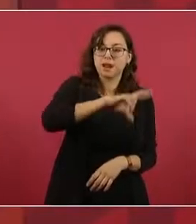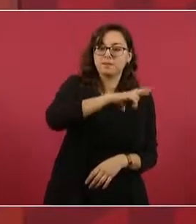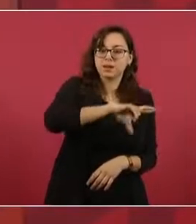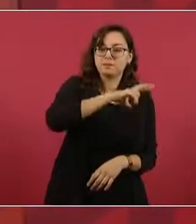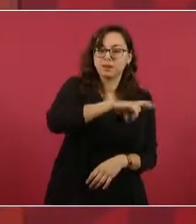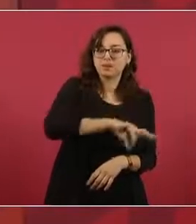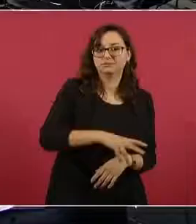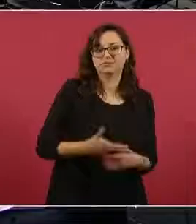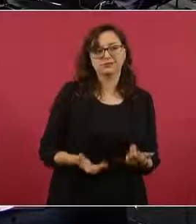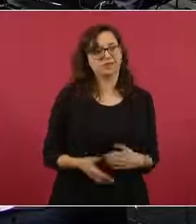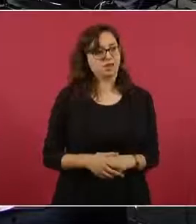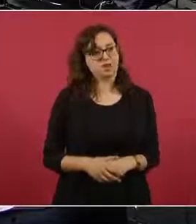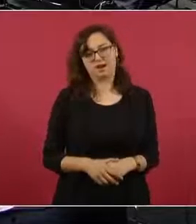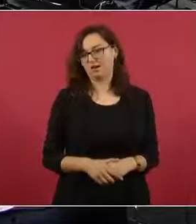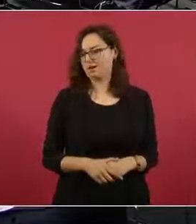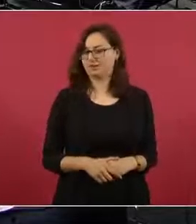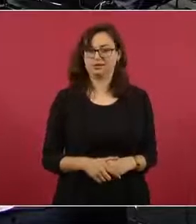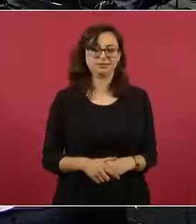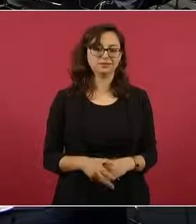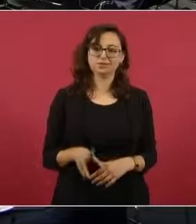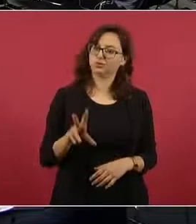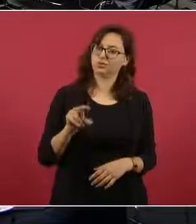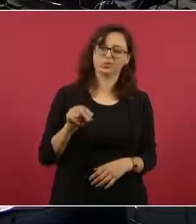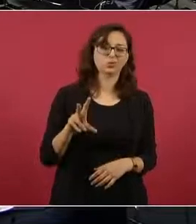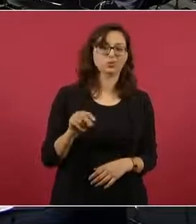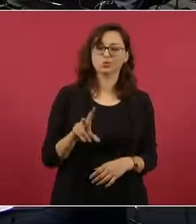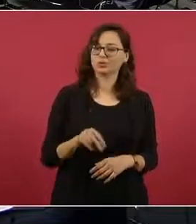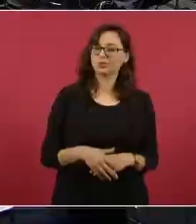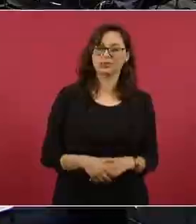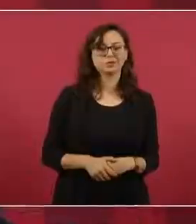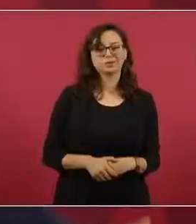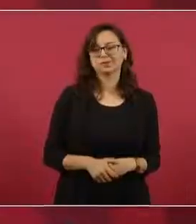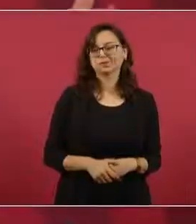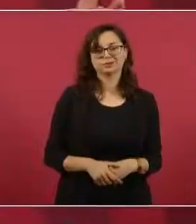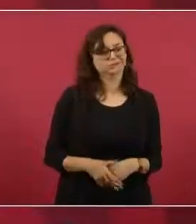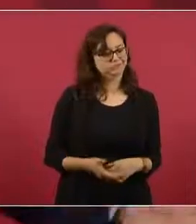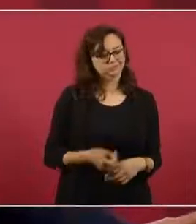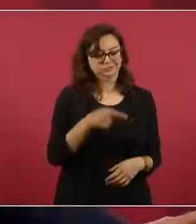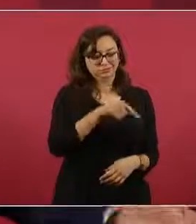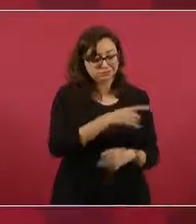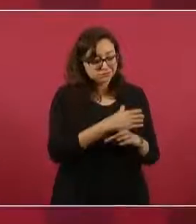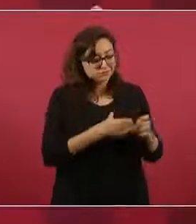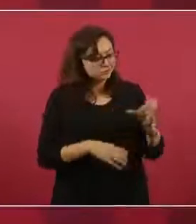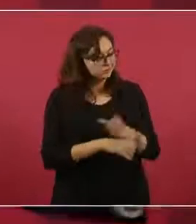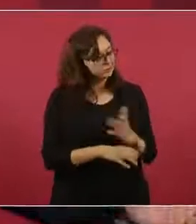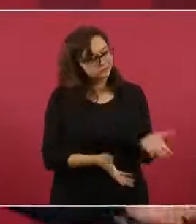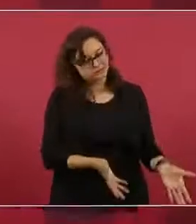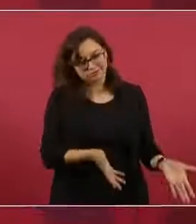Entonces, decimos, ¿todo esto para la gente pobre?